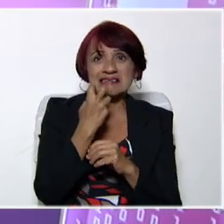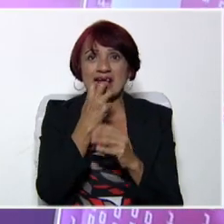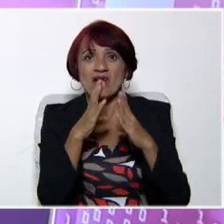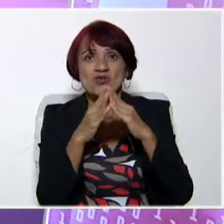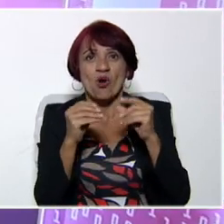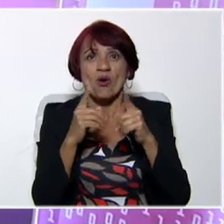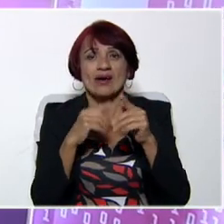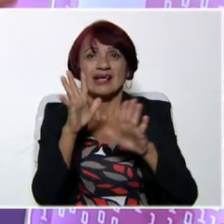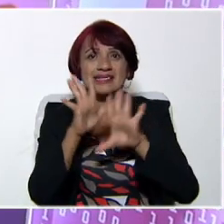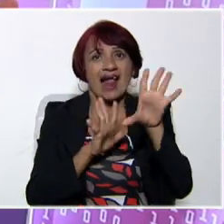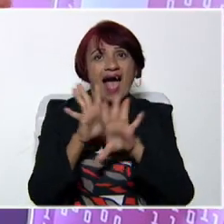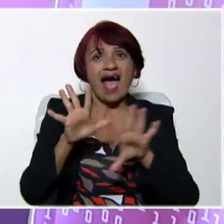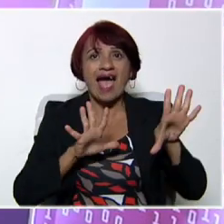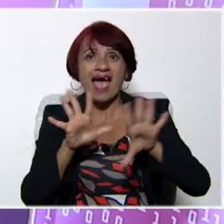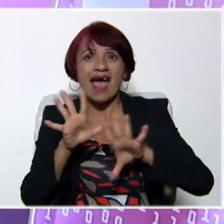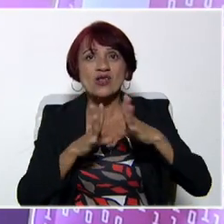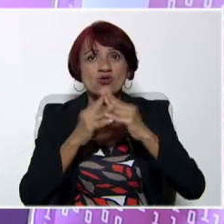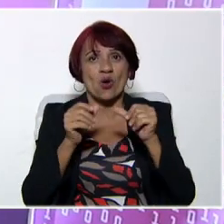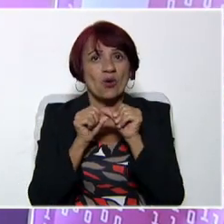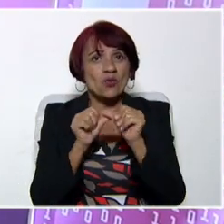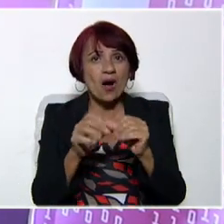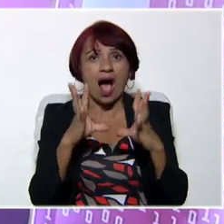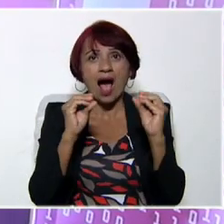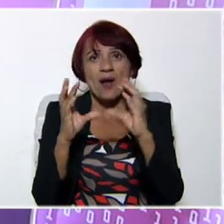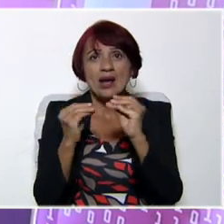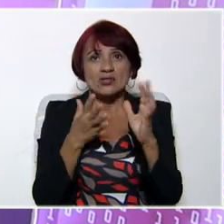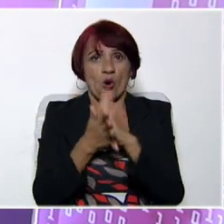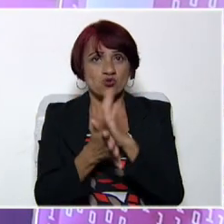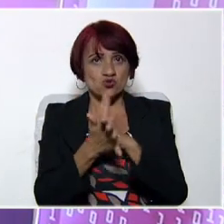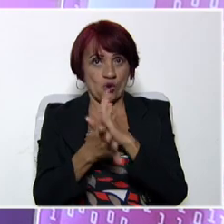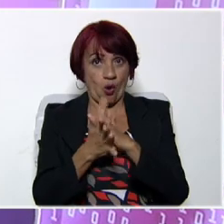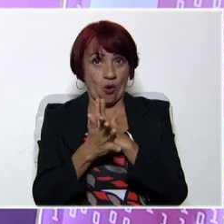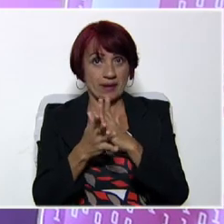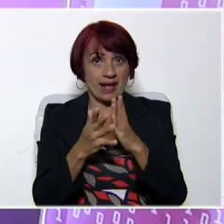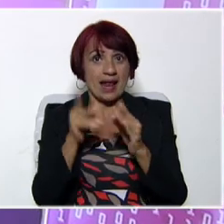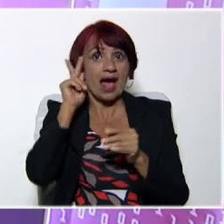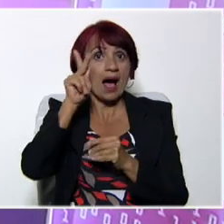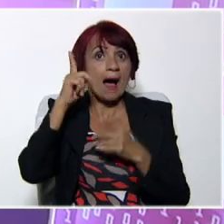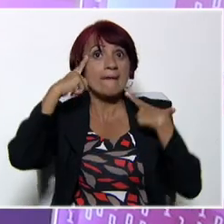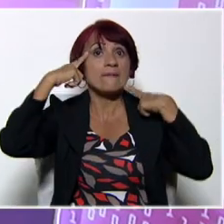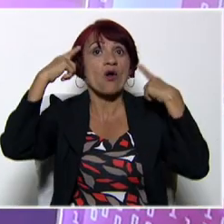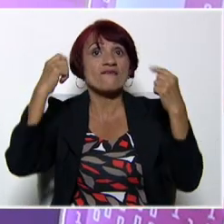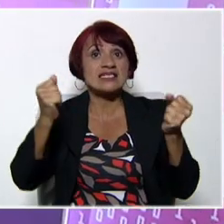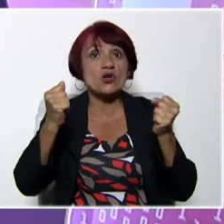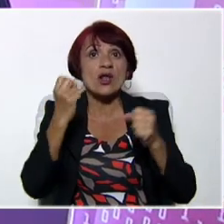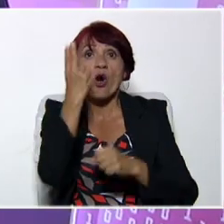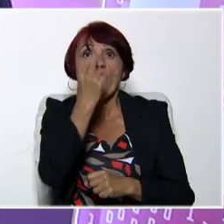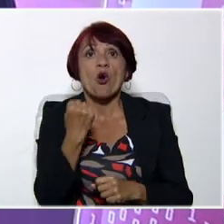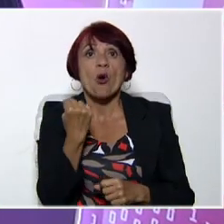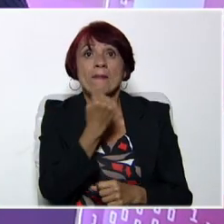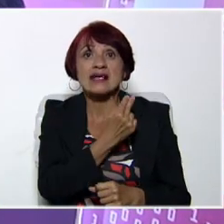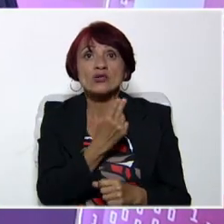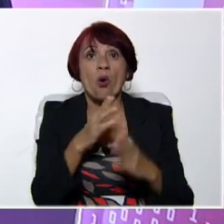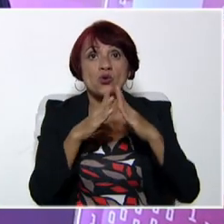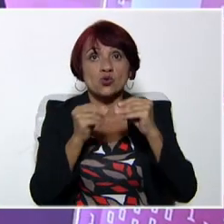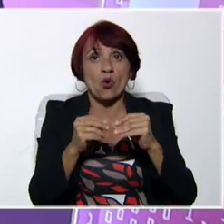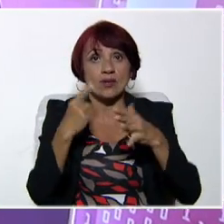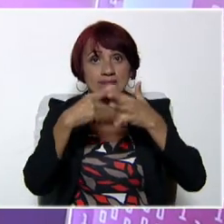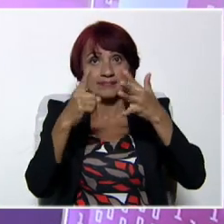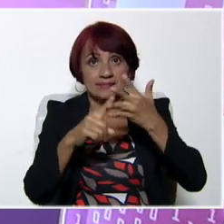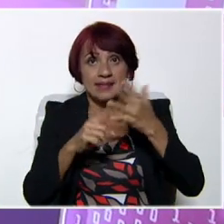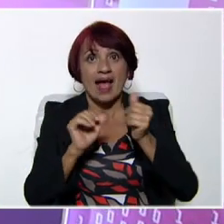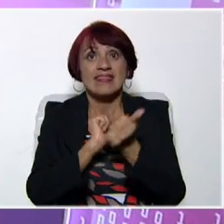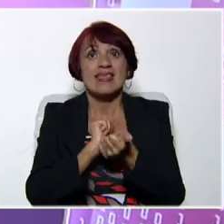extranjero. ¿Qué les parece si seguimos hablando acerca de las profesiones y ocupaciones? Pero esta vez en materia